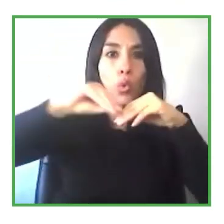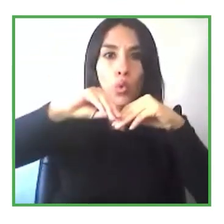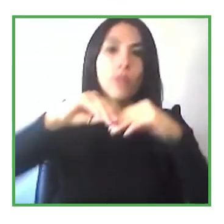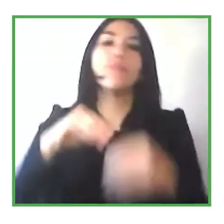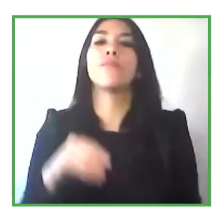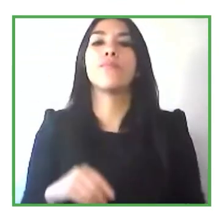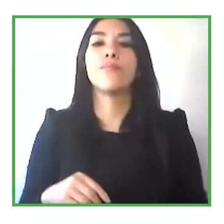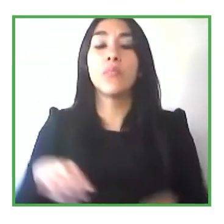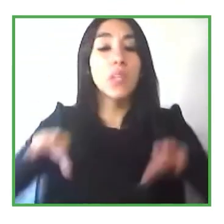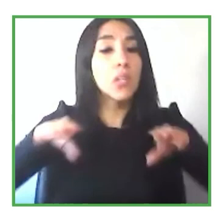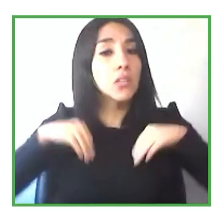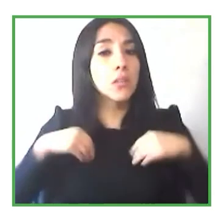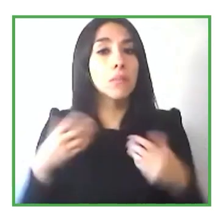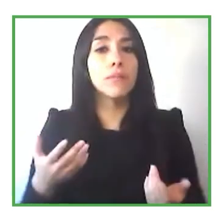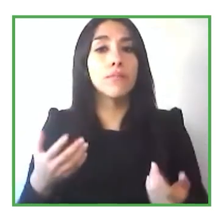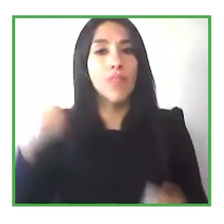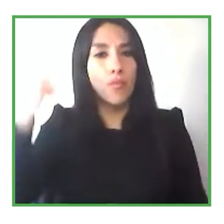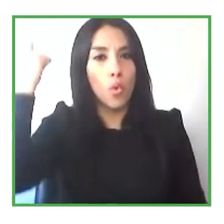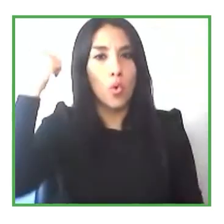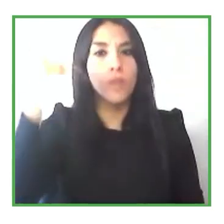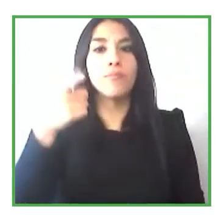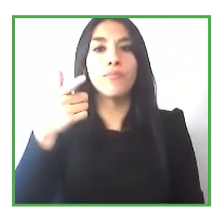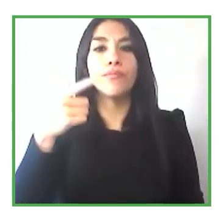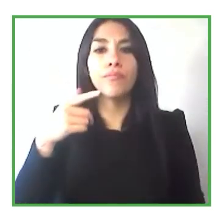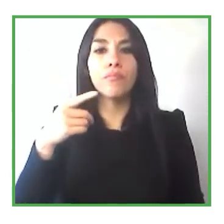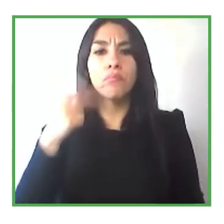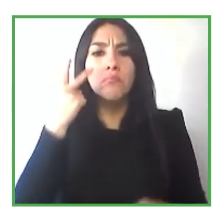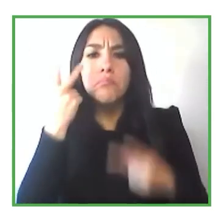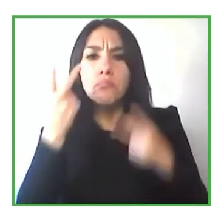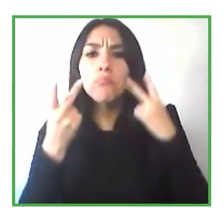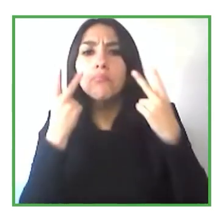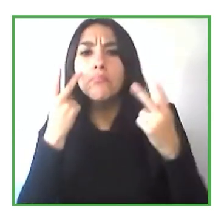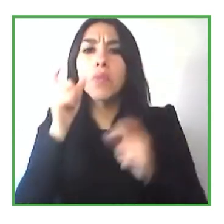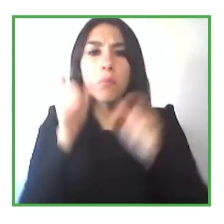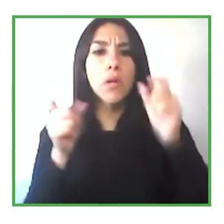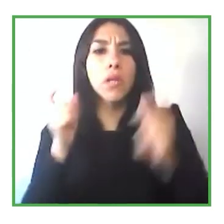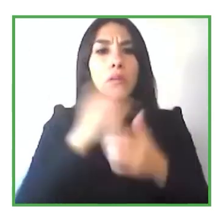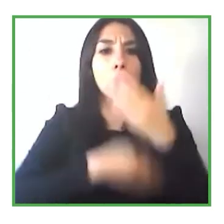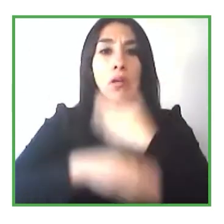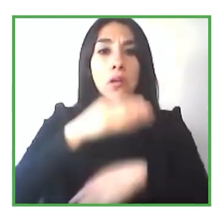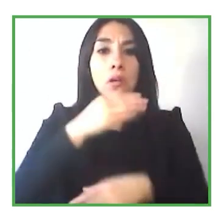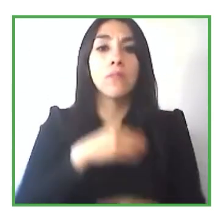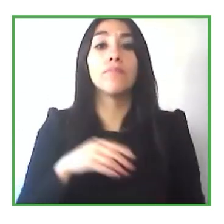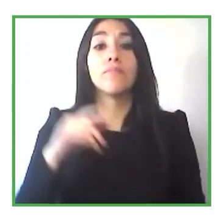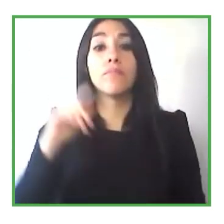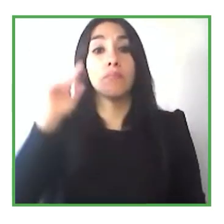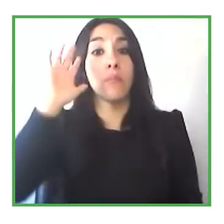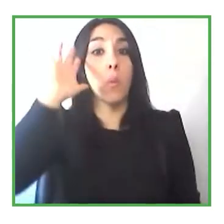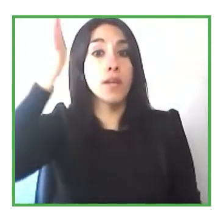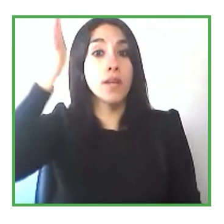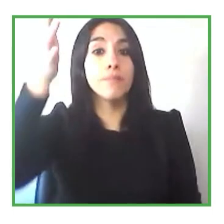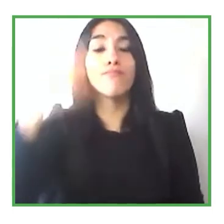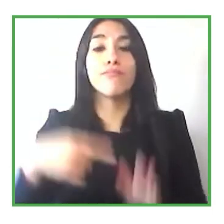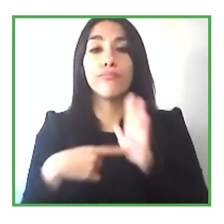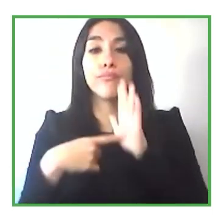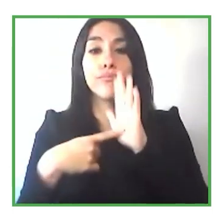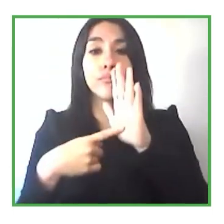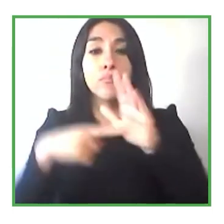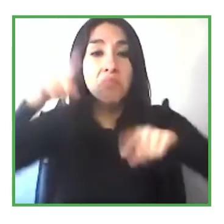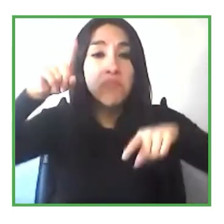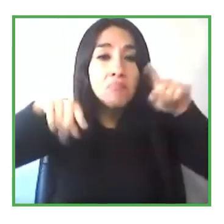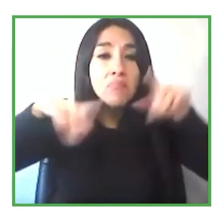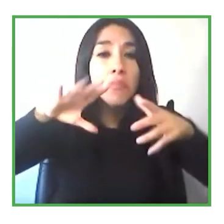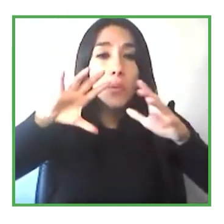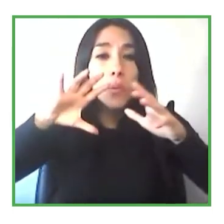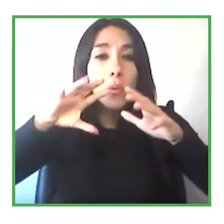visibilidad y discapacidad para una para tener de alguna forma una un entendimiento general en